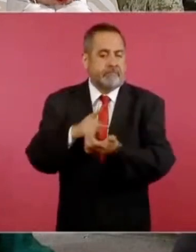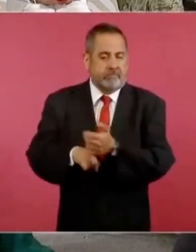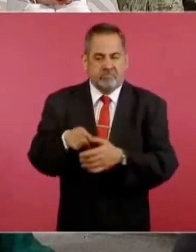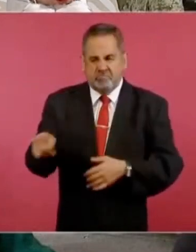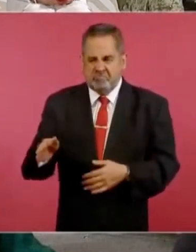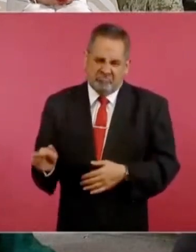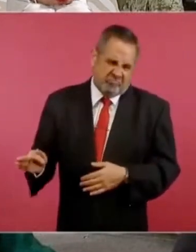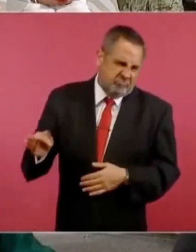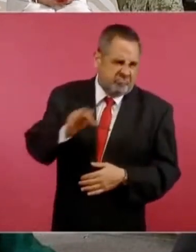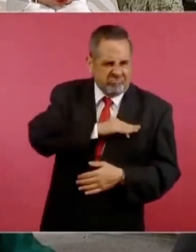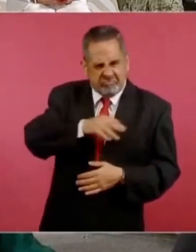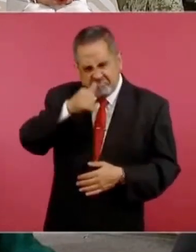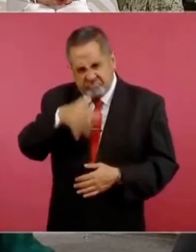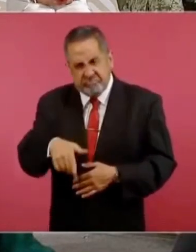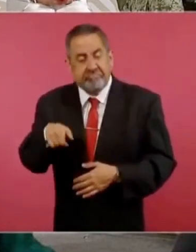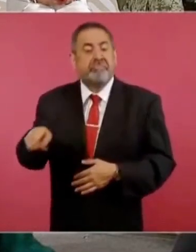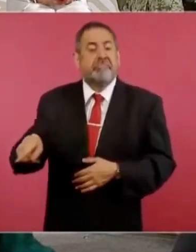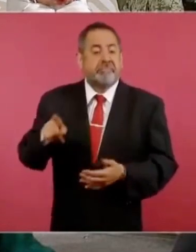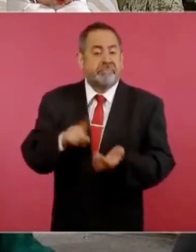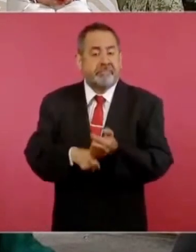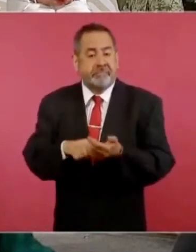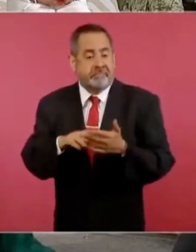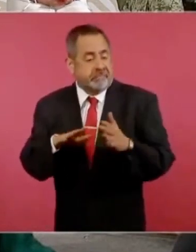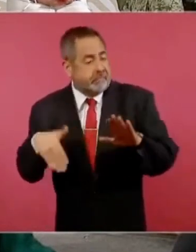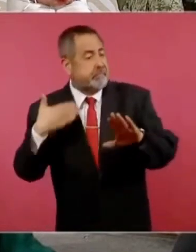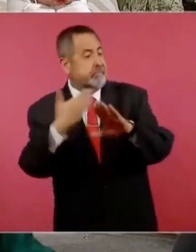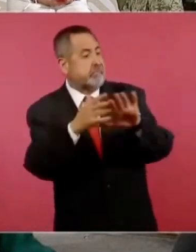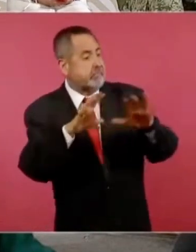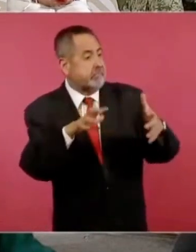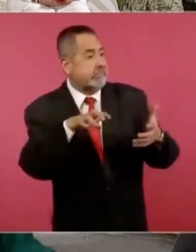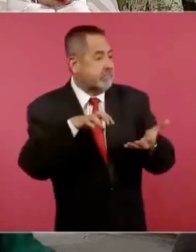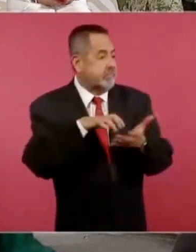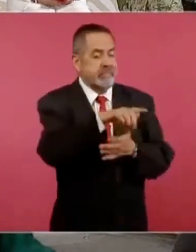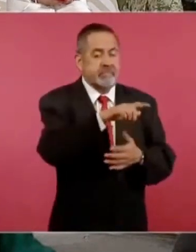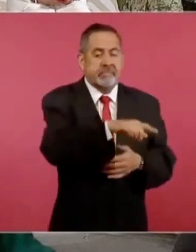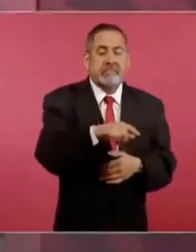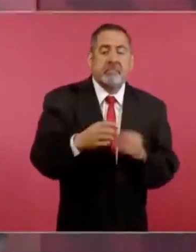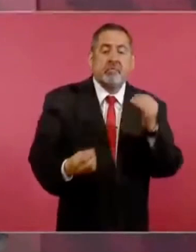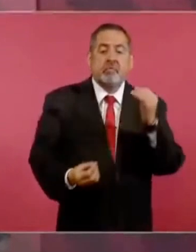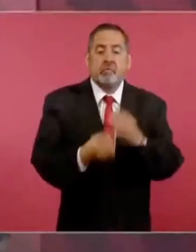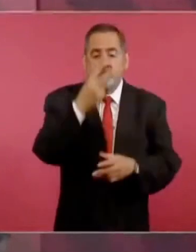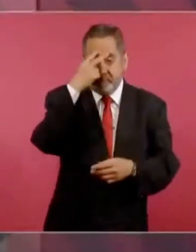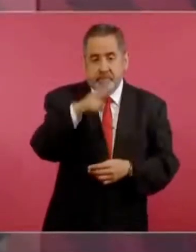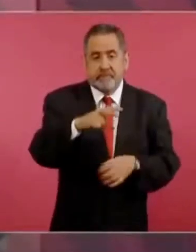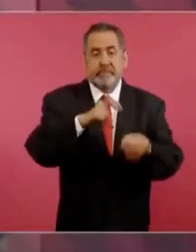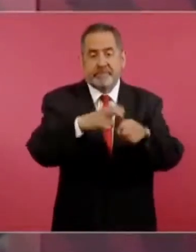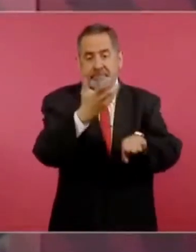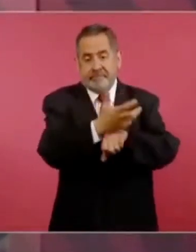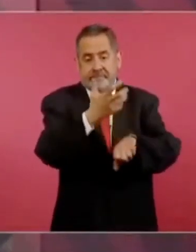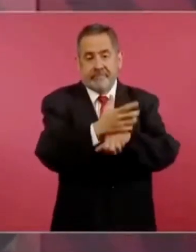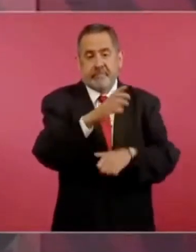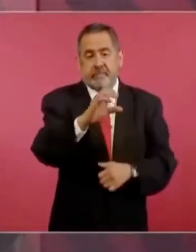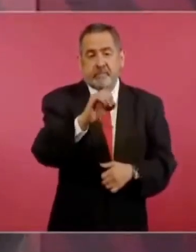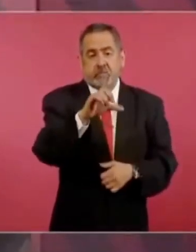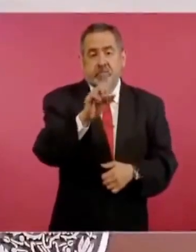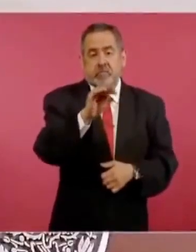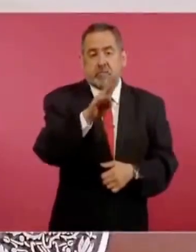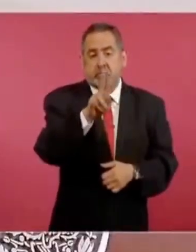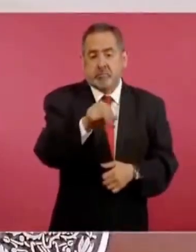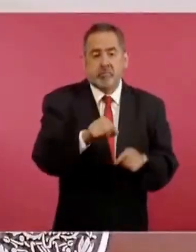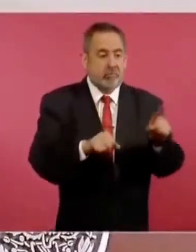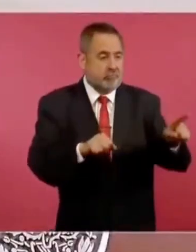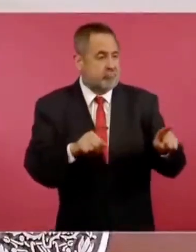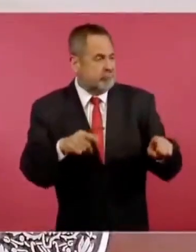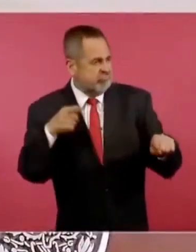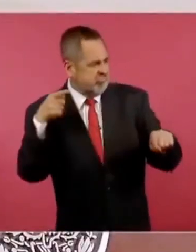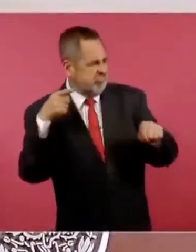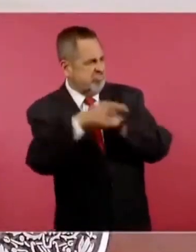osadía de haber atacado Columbus, Nuevo México, Nuevo Estados Unidos, para impedir lo